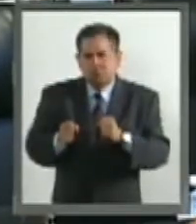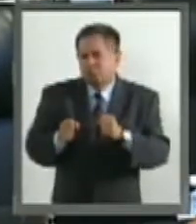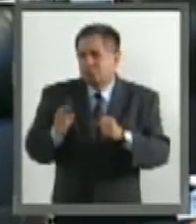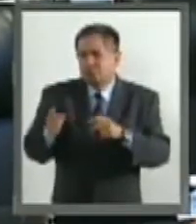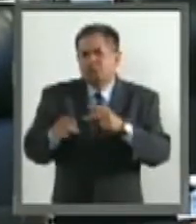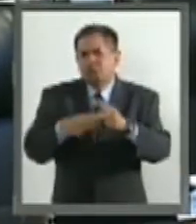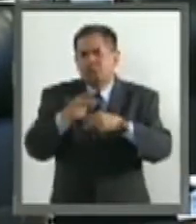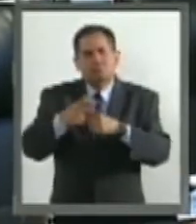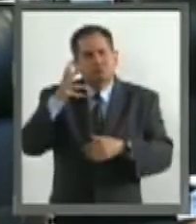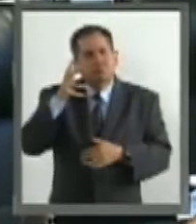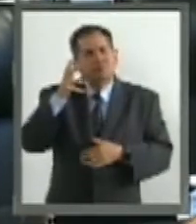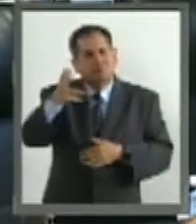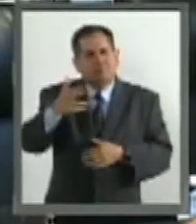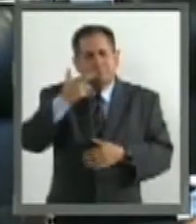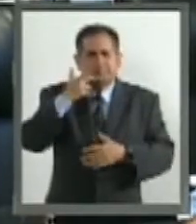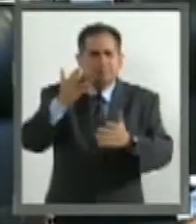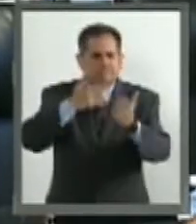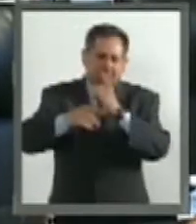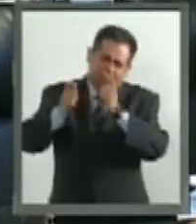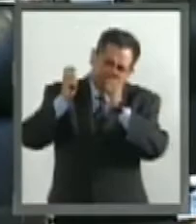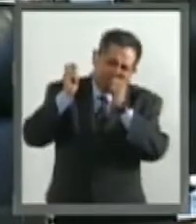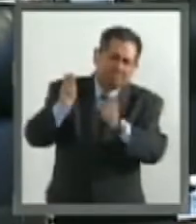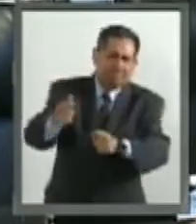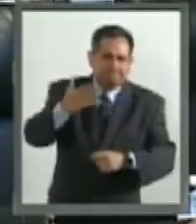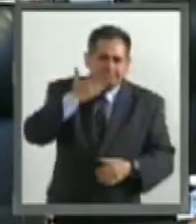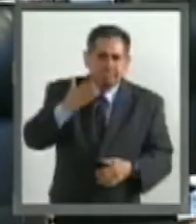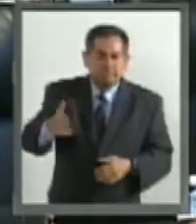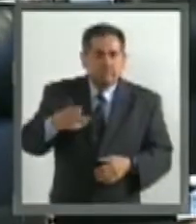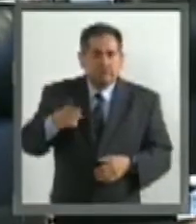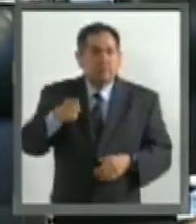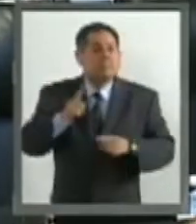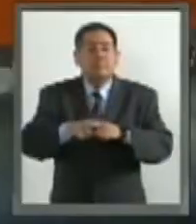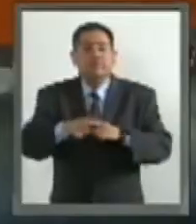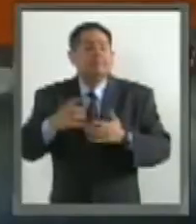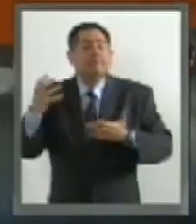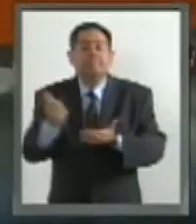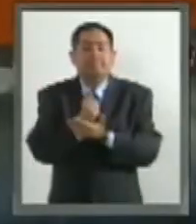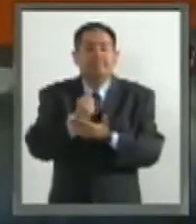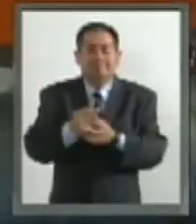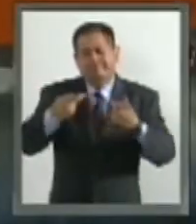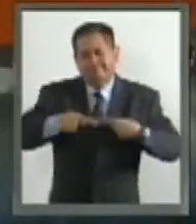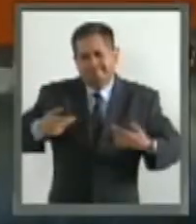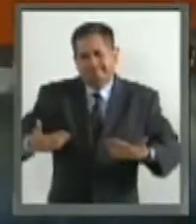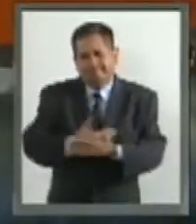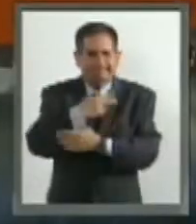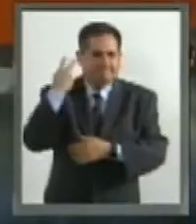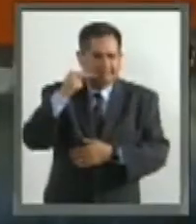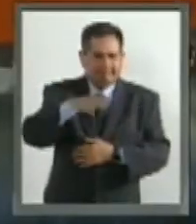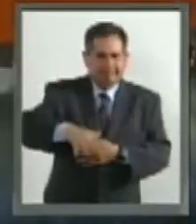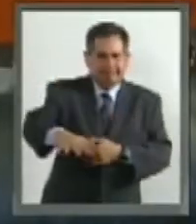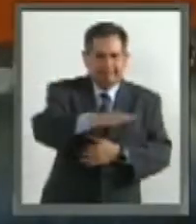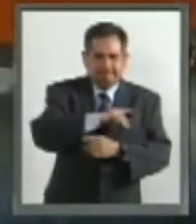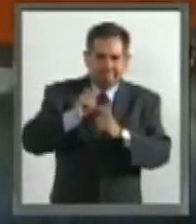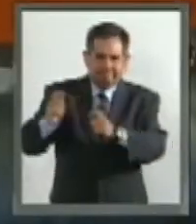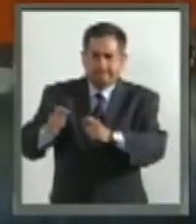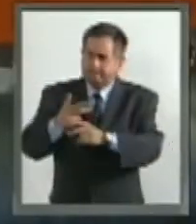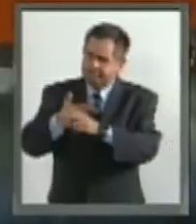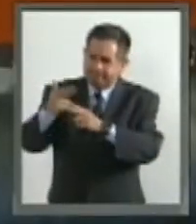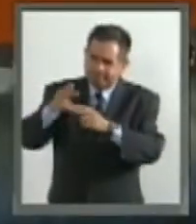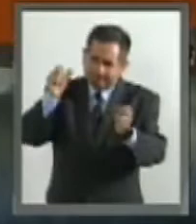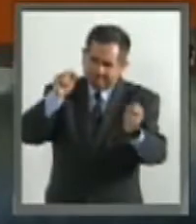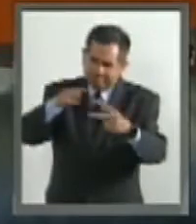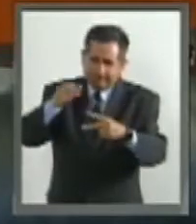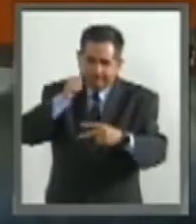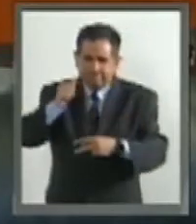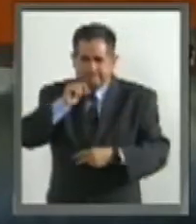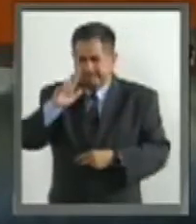futuro brillante, un futuro en el que los primeros beneficiados serán las y los veracruzanos. Hasta siempre, Fer, y te